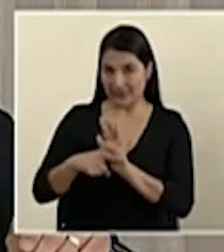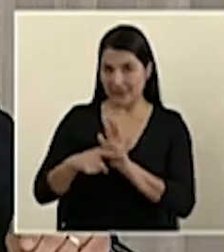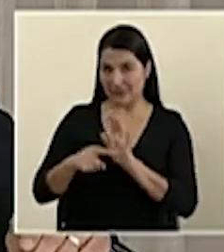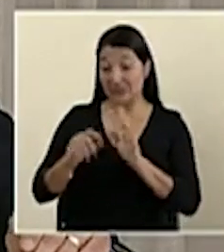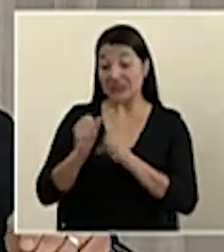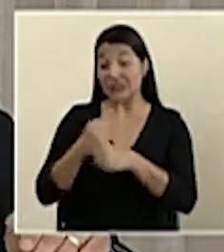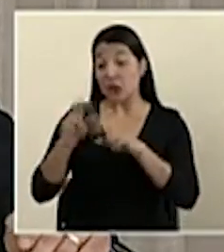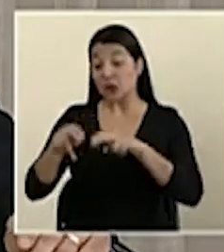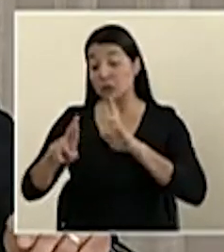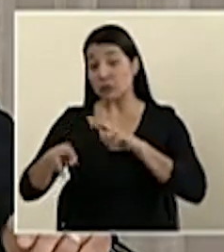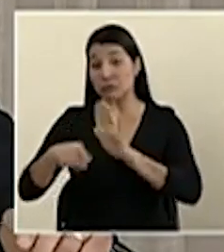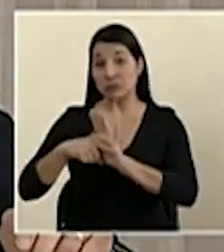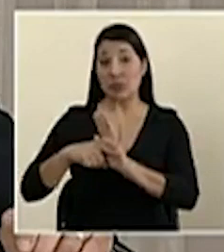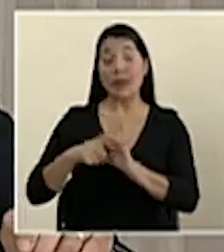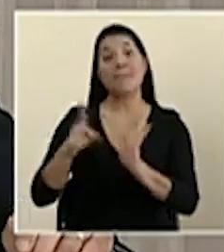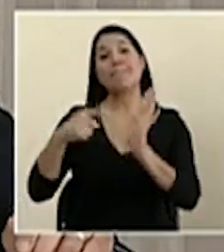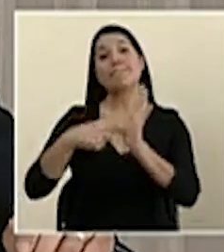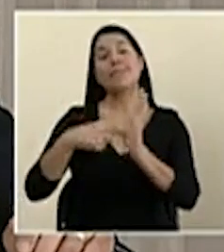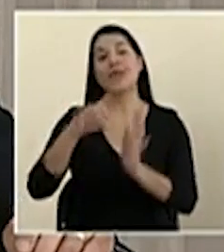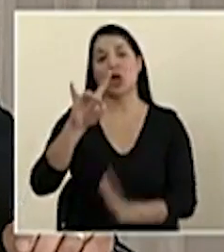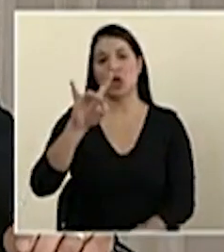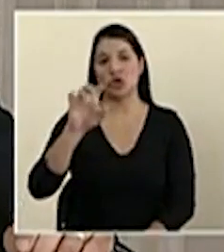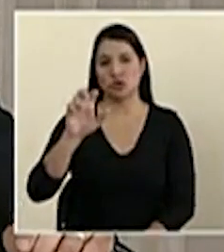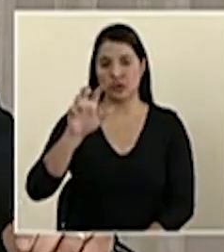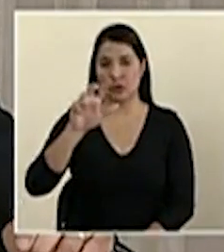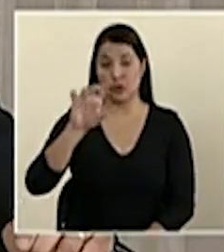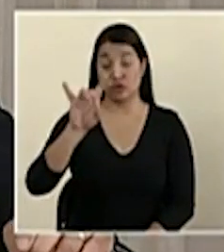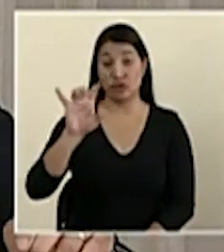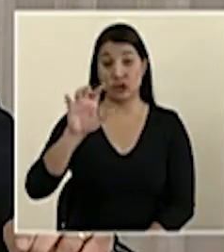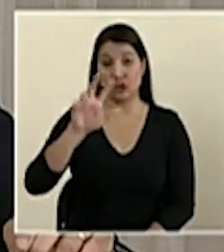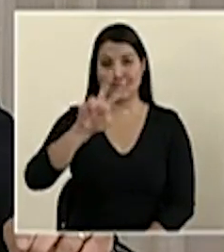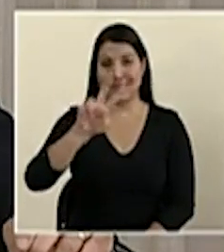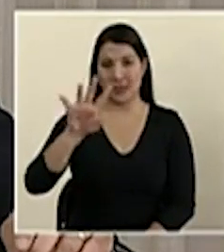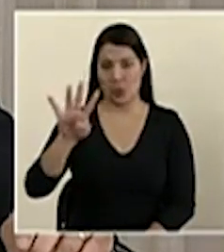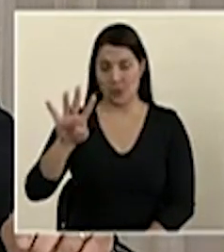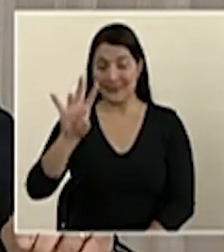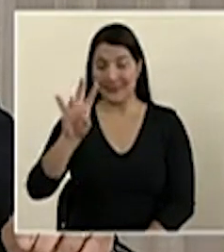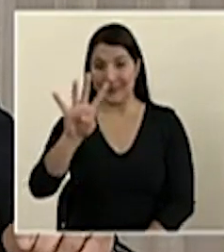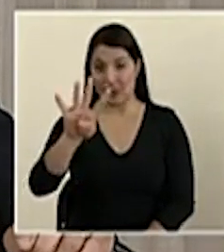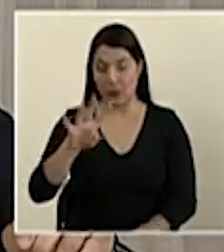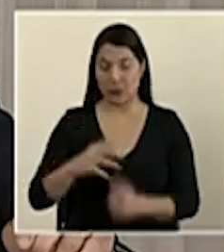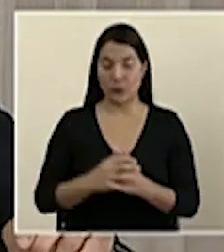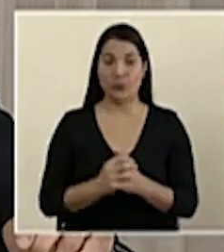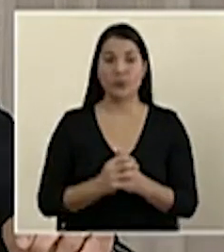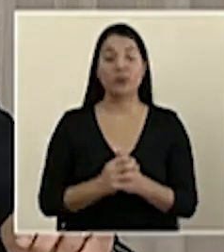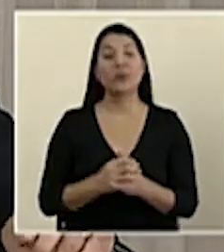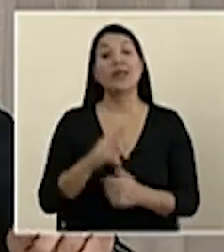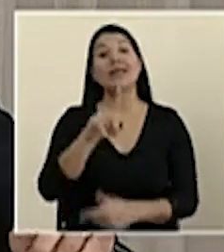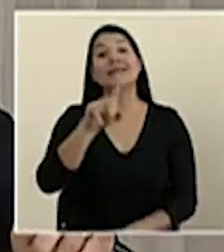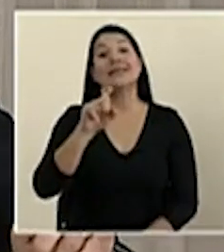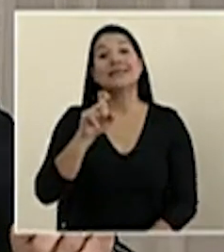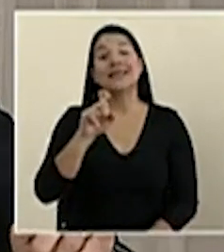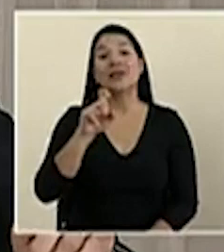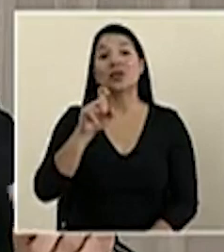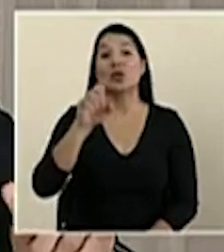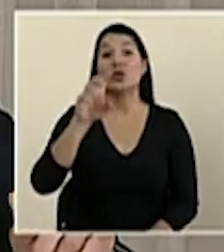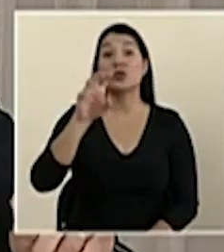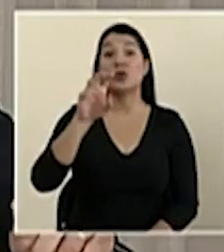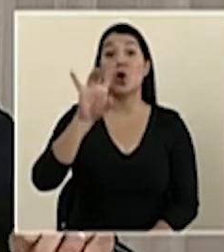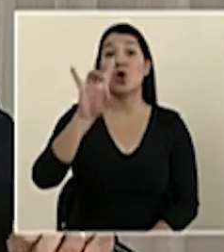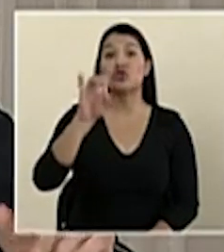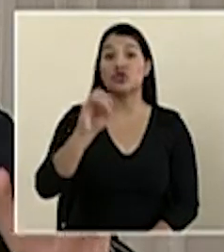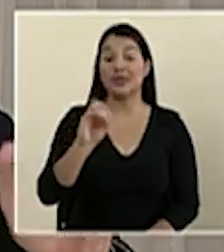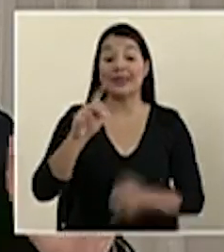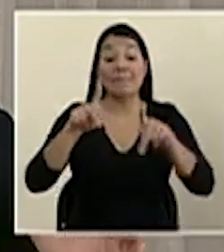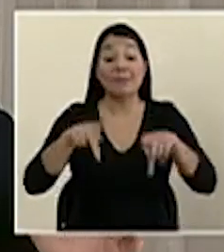7,784. 180 personas tenemos registradas como recuperadas, o sea,